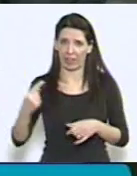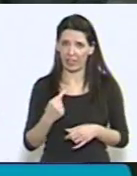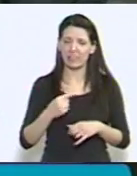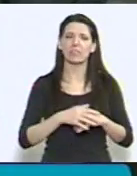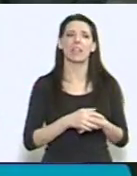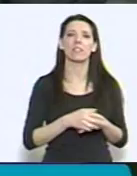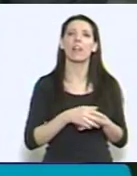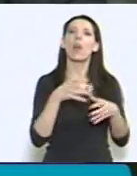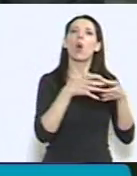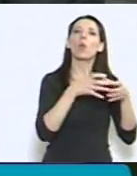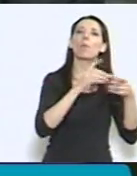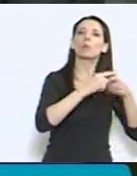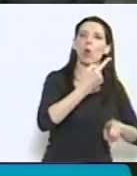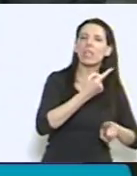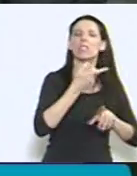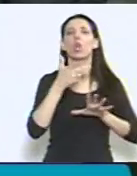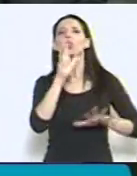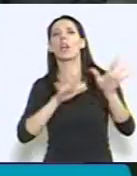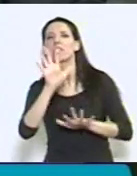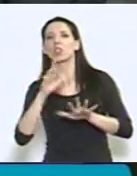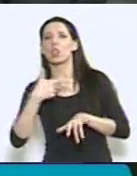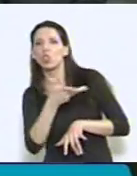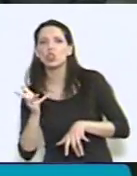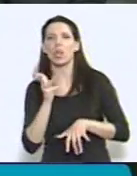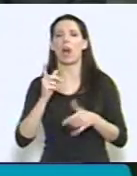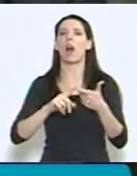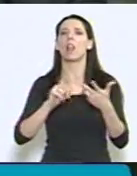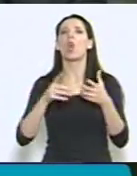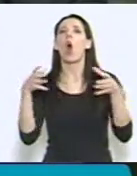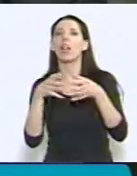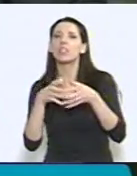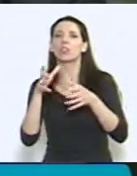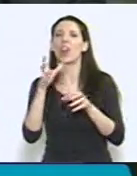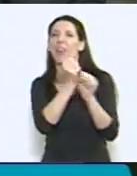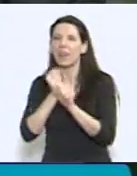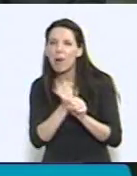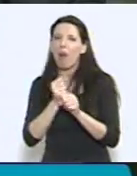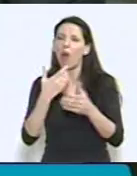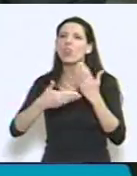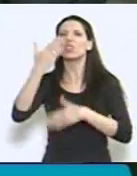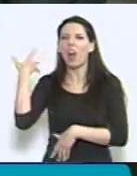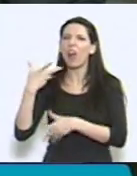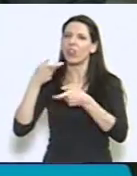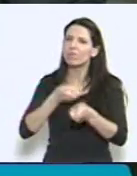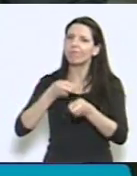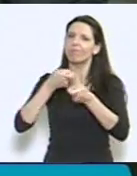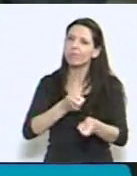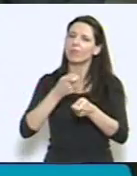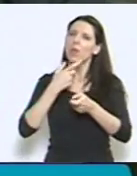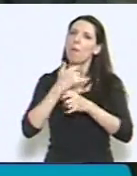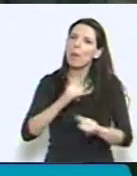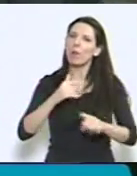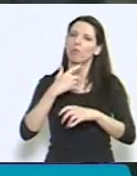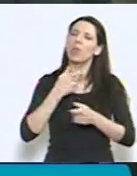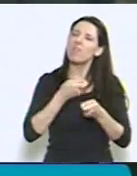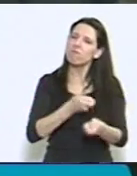político, organizaciones sociales y de trabajadores venían impulsando reiteradamente desde